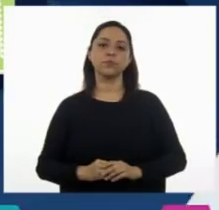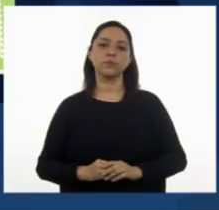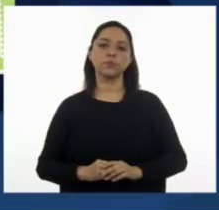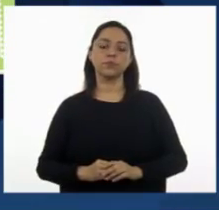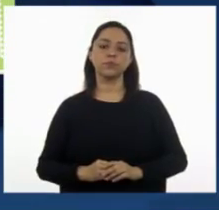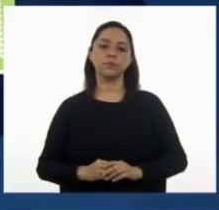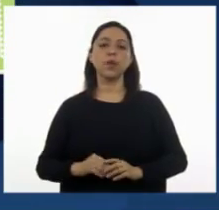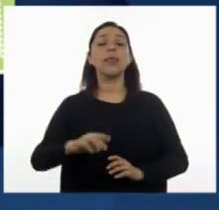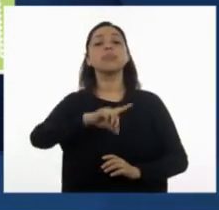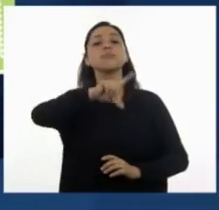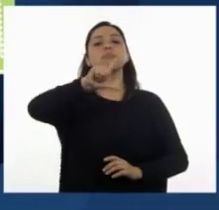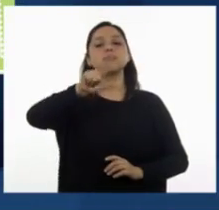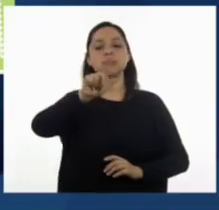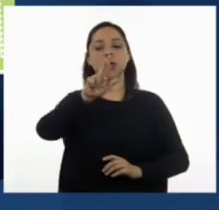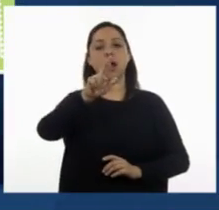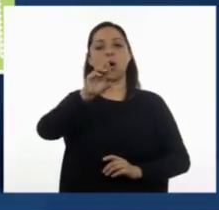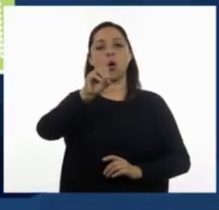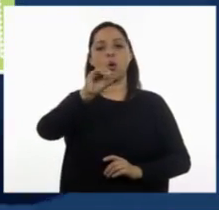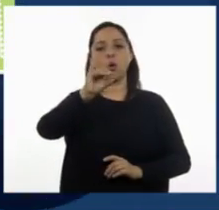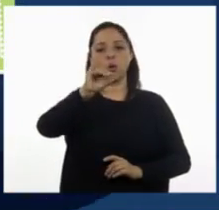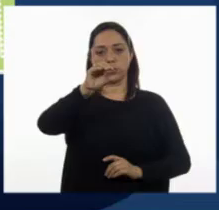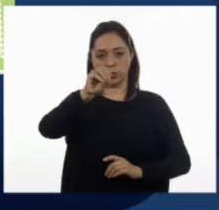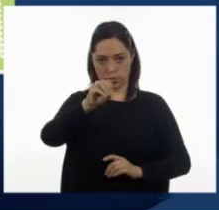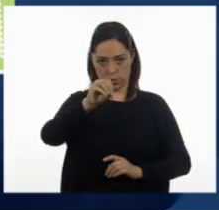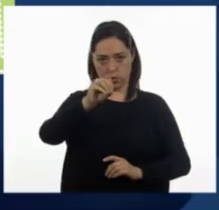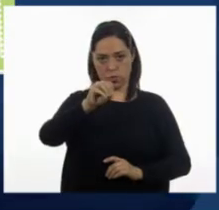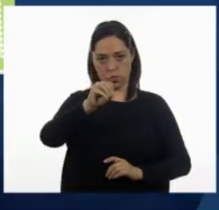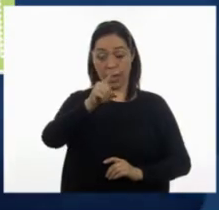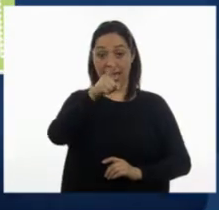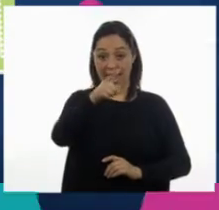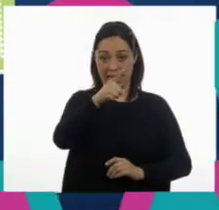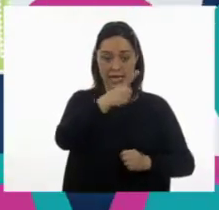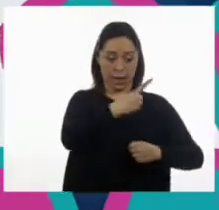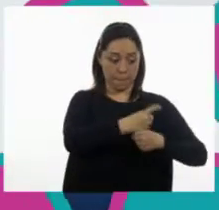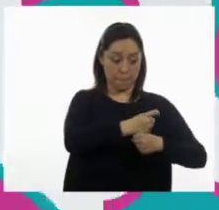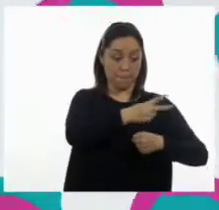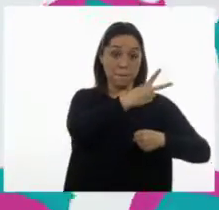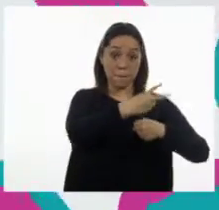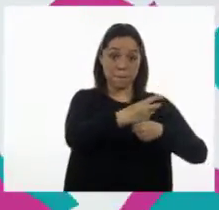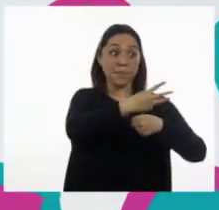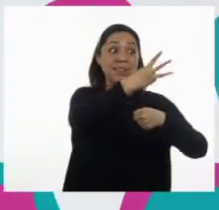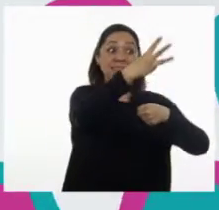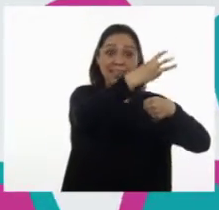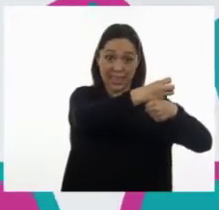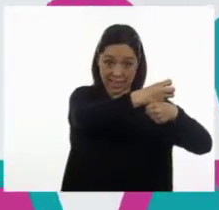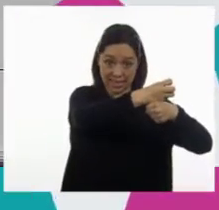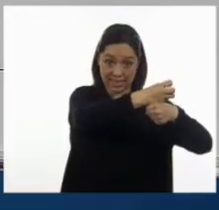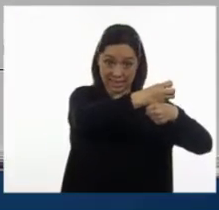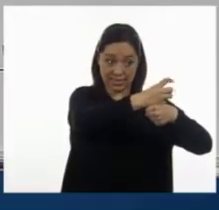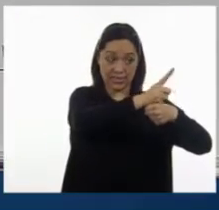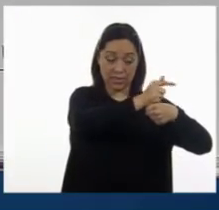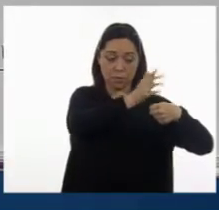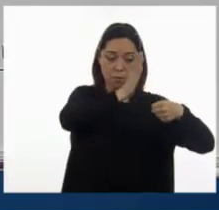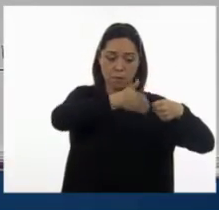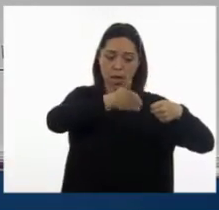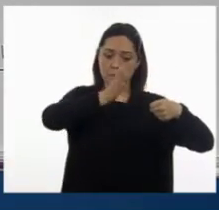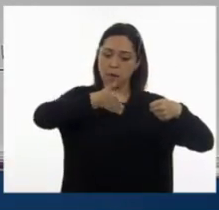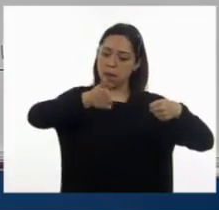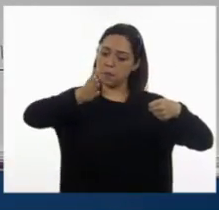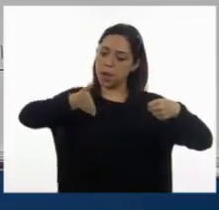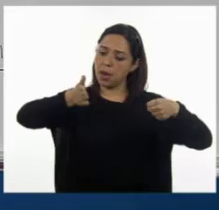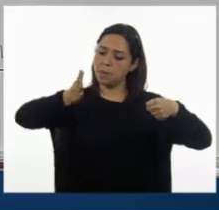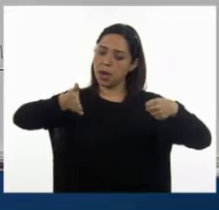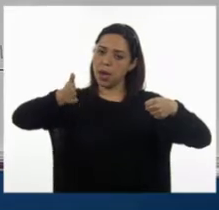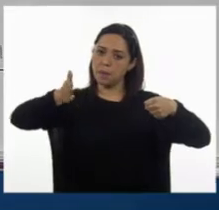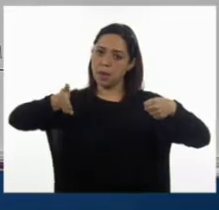Ahora, Rocío está en la tercera fila en la décima segunda columna. Ok, la tercera sería la que